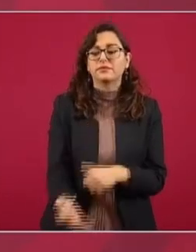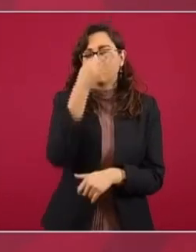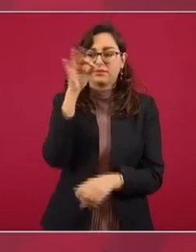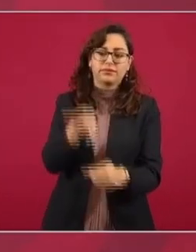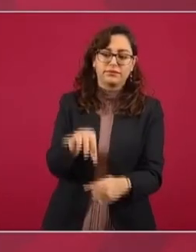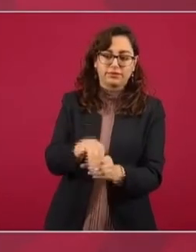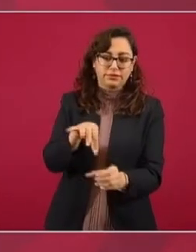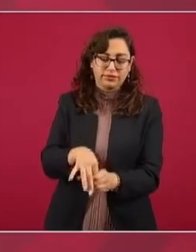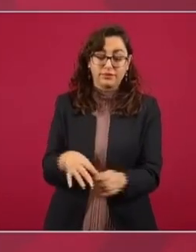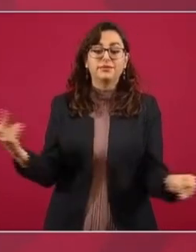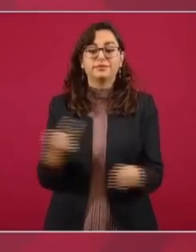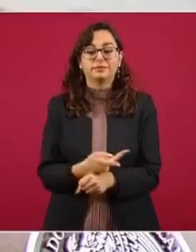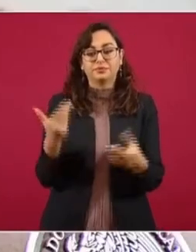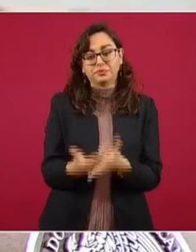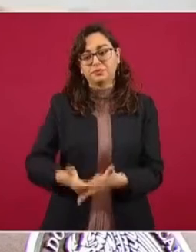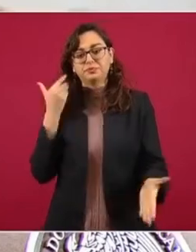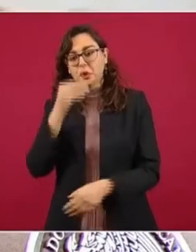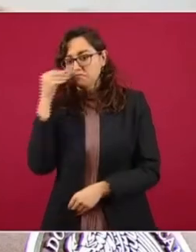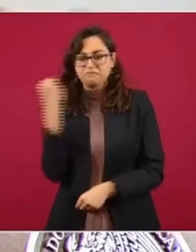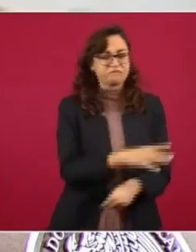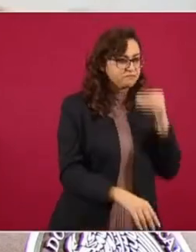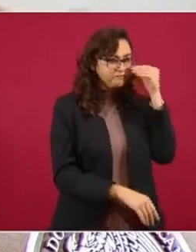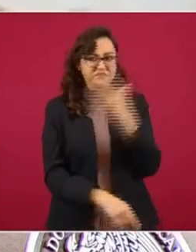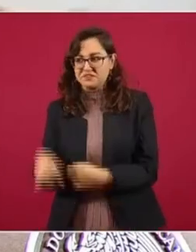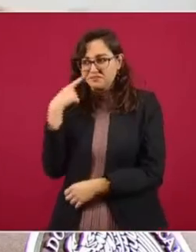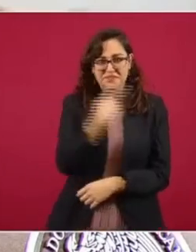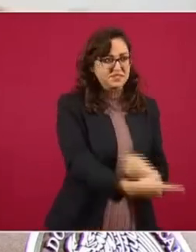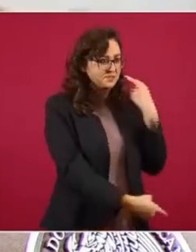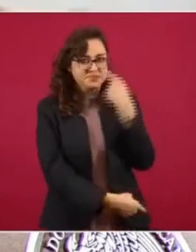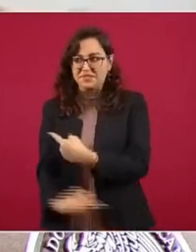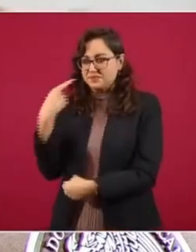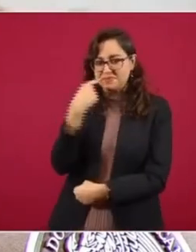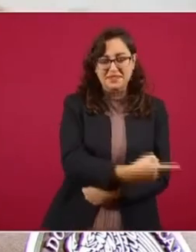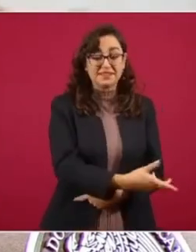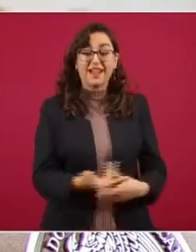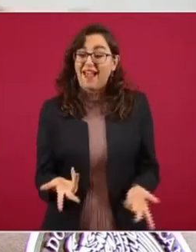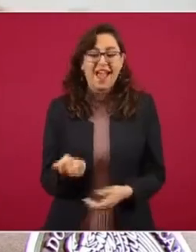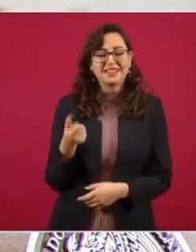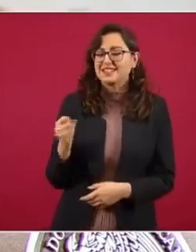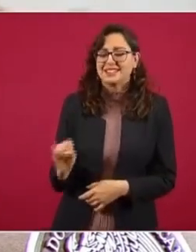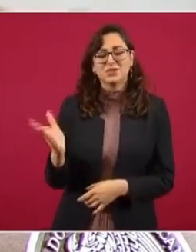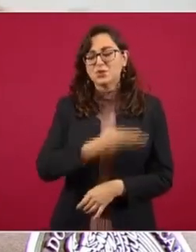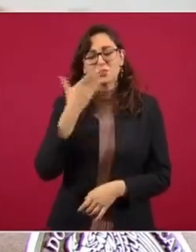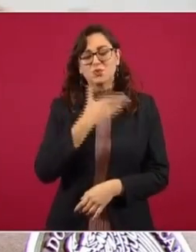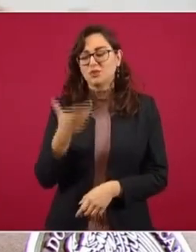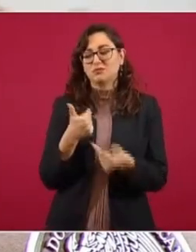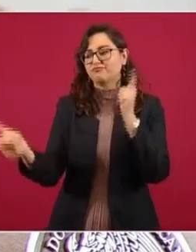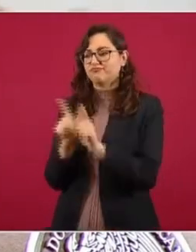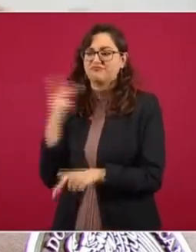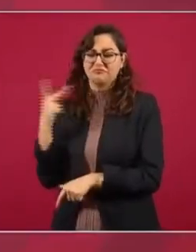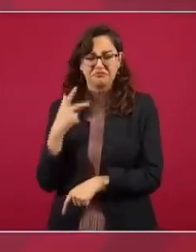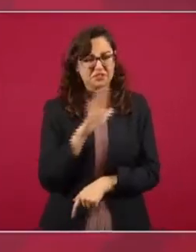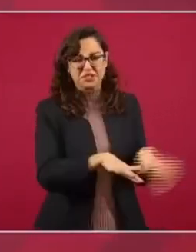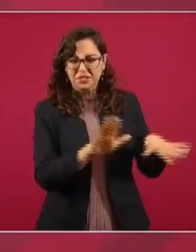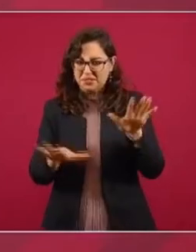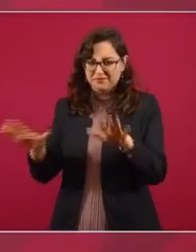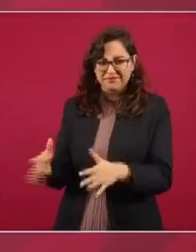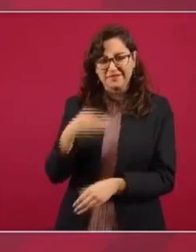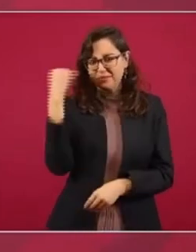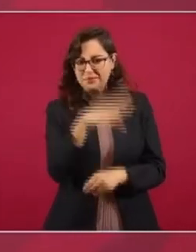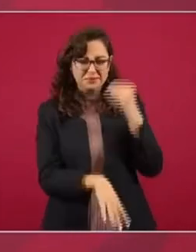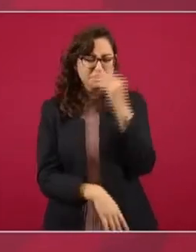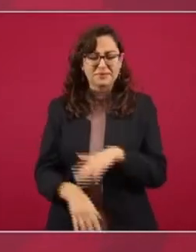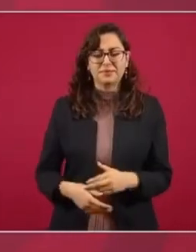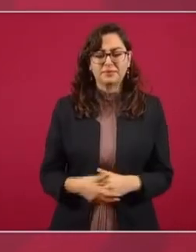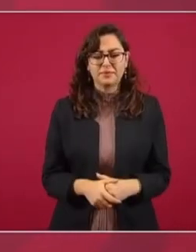Entonces, se acusa a diestra y siniestra a los posibles candidatos. Esto sucede en todos los partidos. Entonces, que